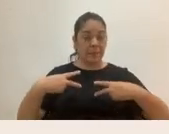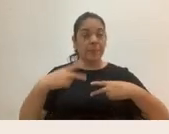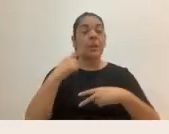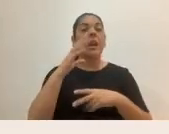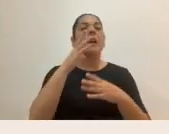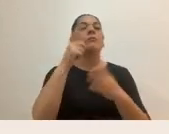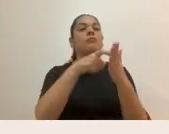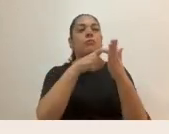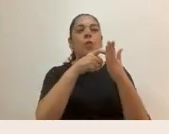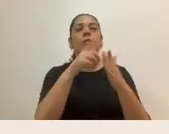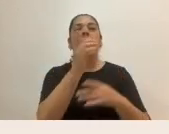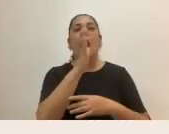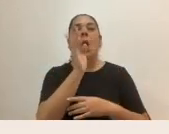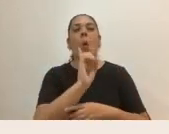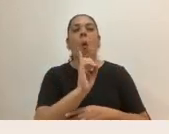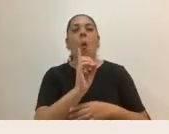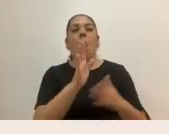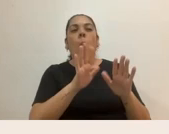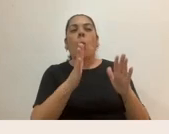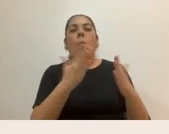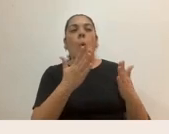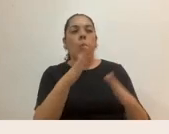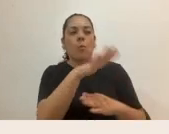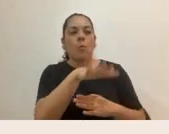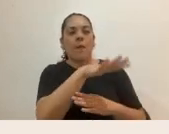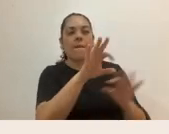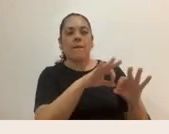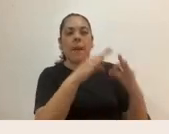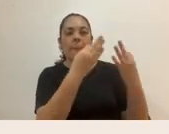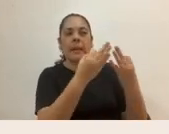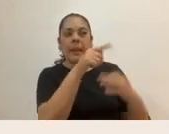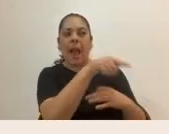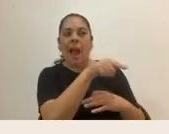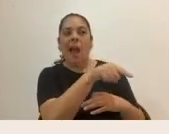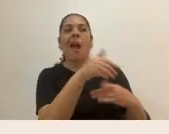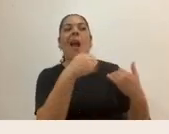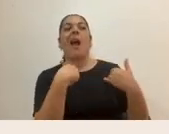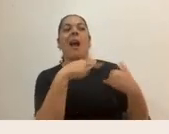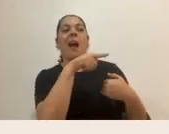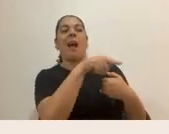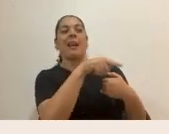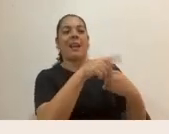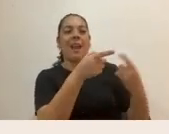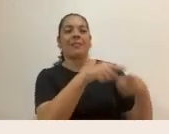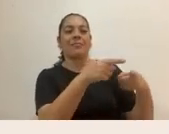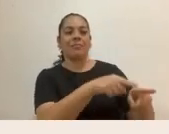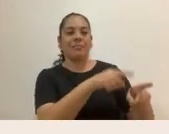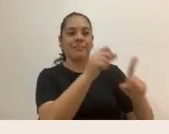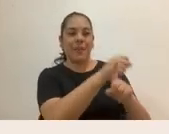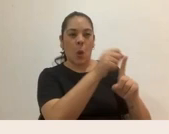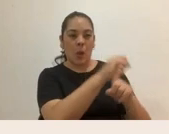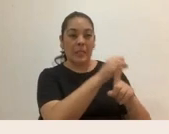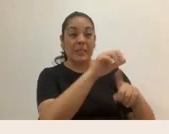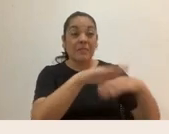historia familiar se ha tal vez transmitido generación tras generación algún patrón de violencia que hace que eso